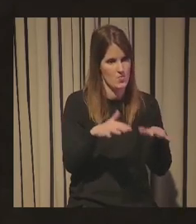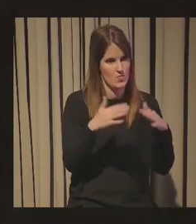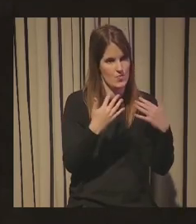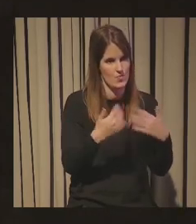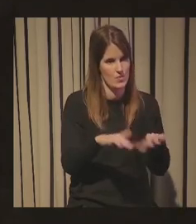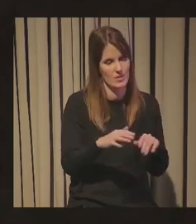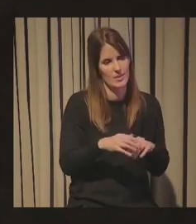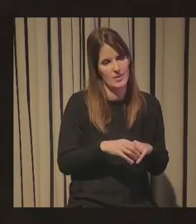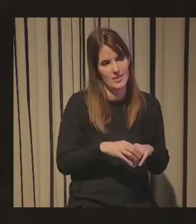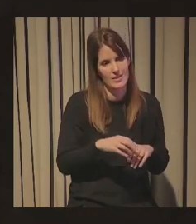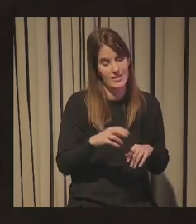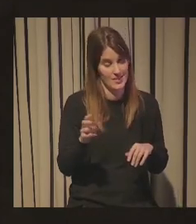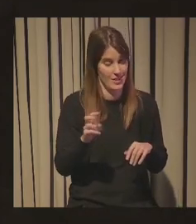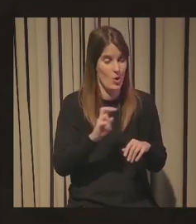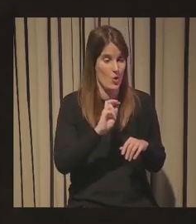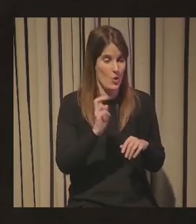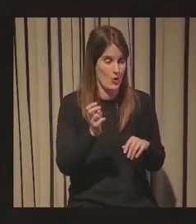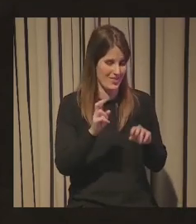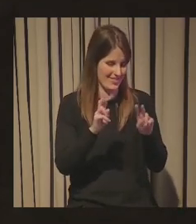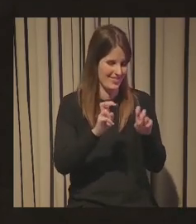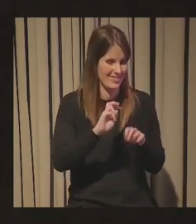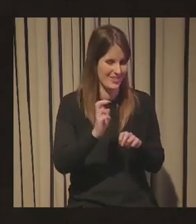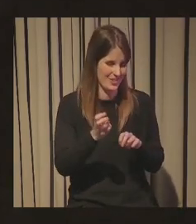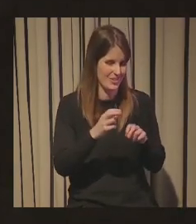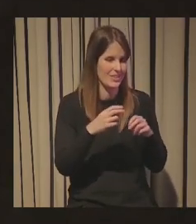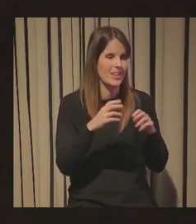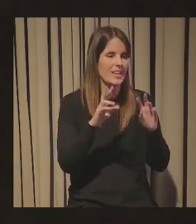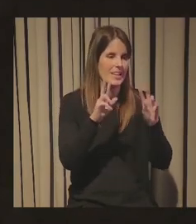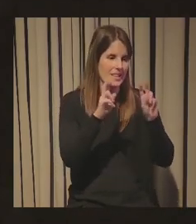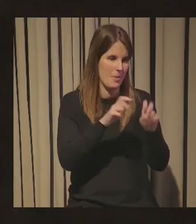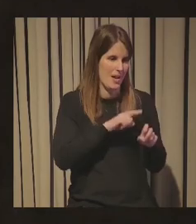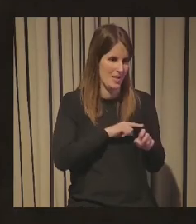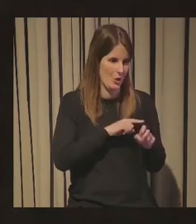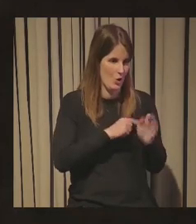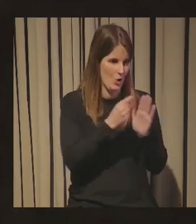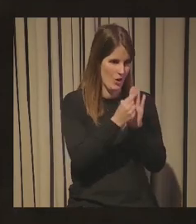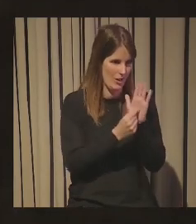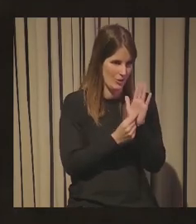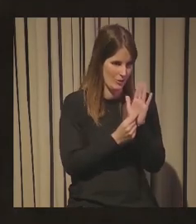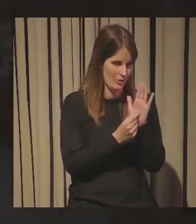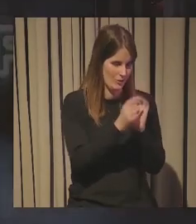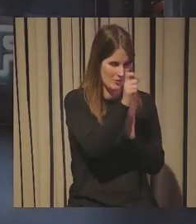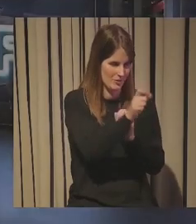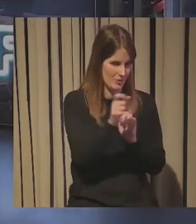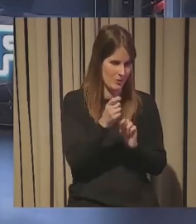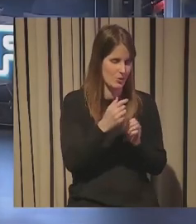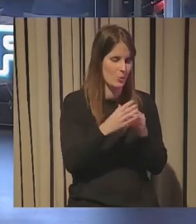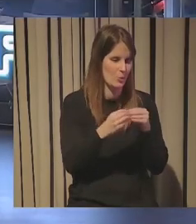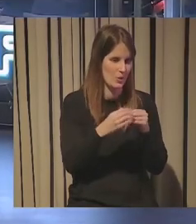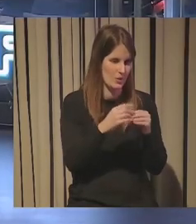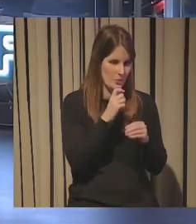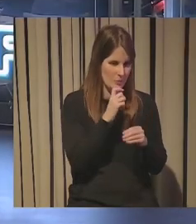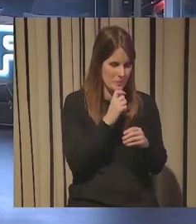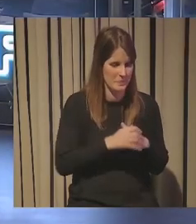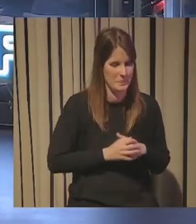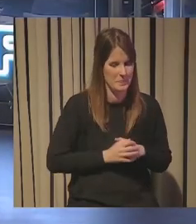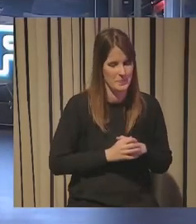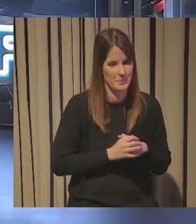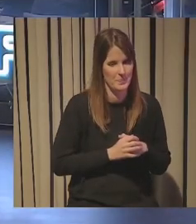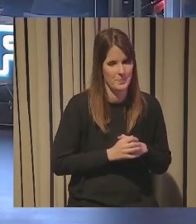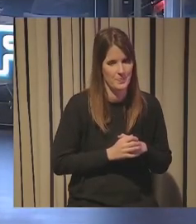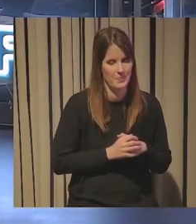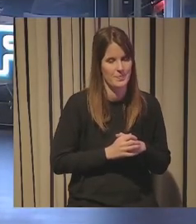otra mesa redonda eso yo creo que va a ser un tema a seguir ¿no? por aquí Unai